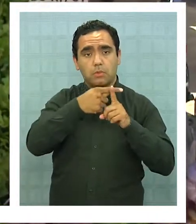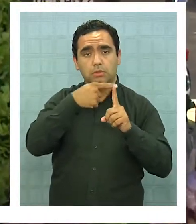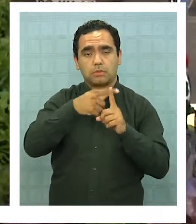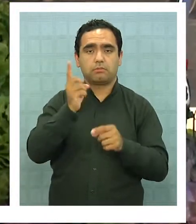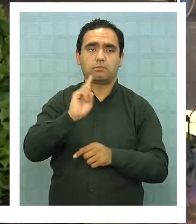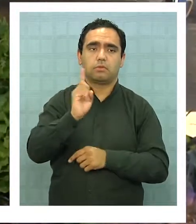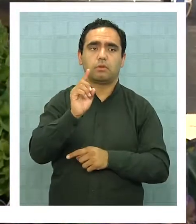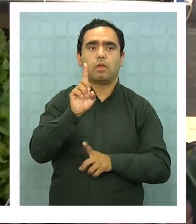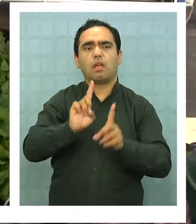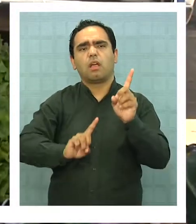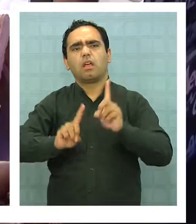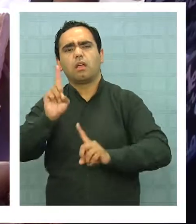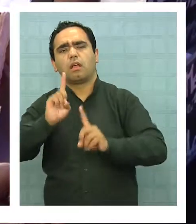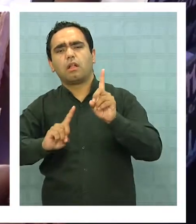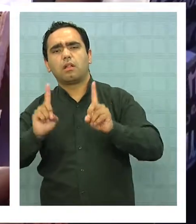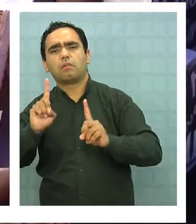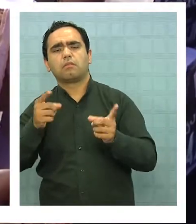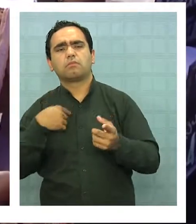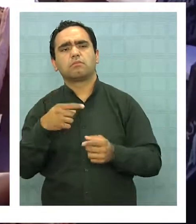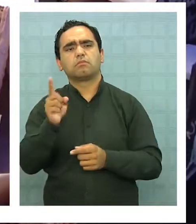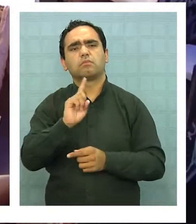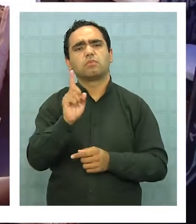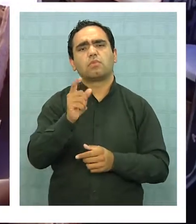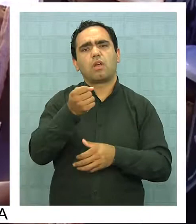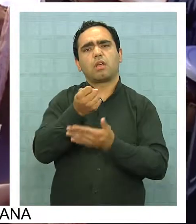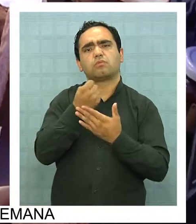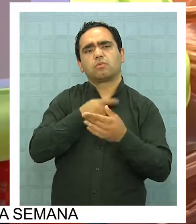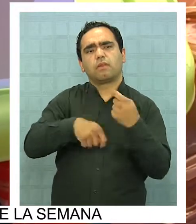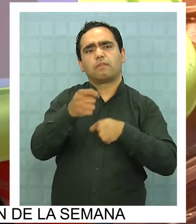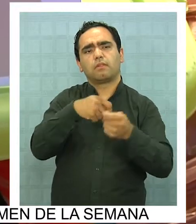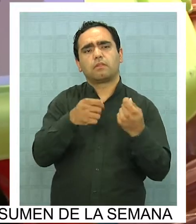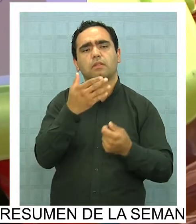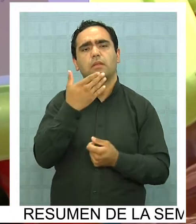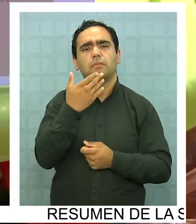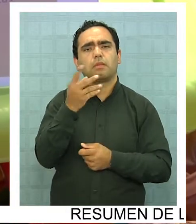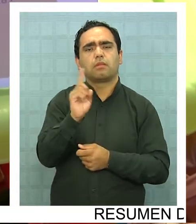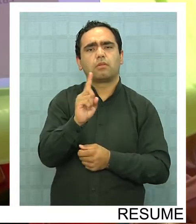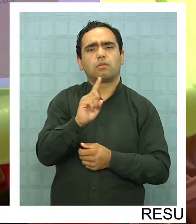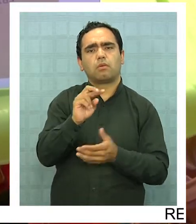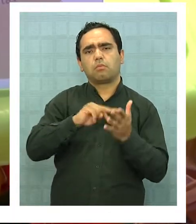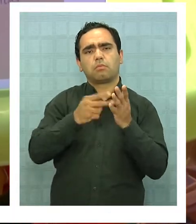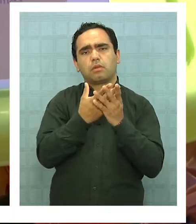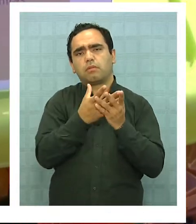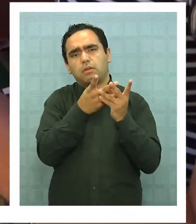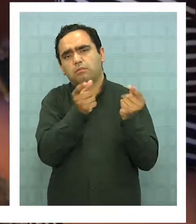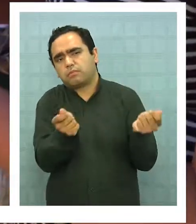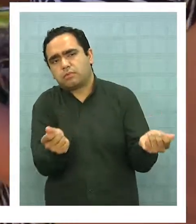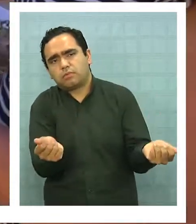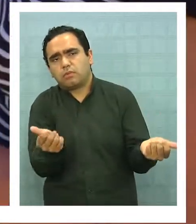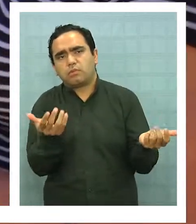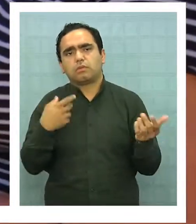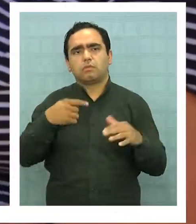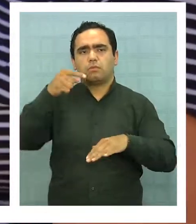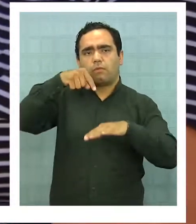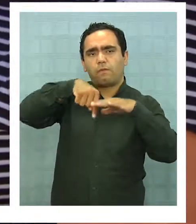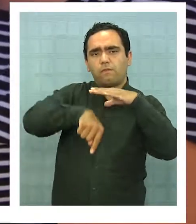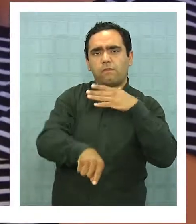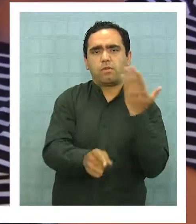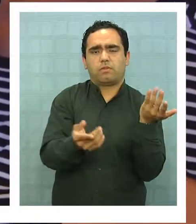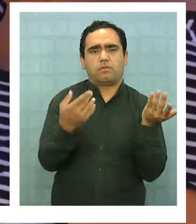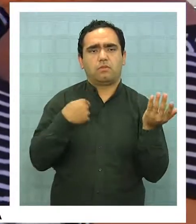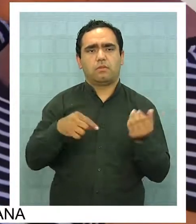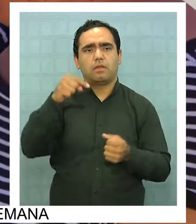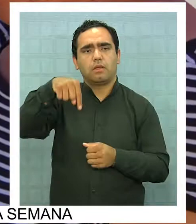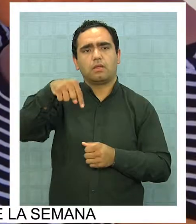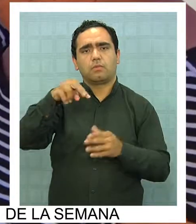ya que para algunos la Expo no solo no ayudó en las ventas, sino que además no ayudó a resolver los problemas de fondo que existen en varios frentes de